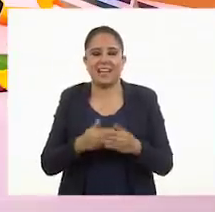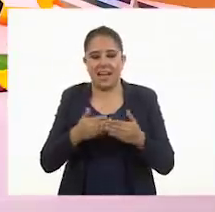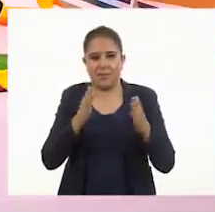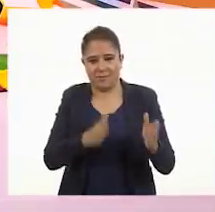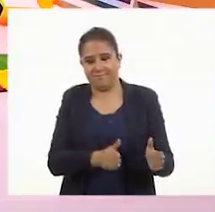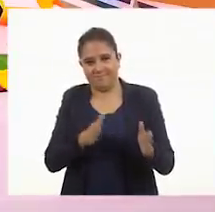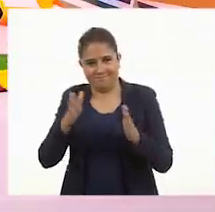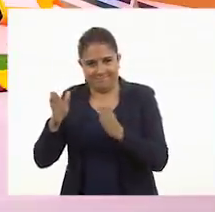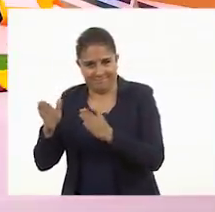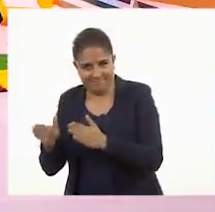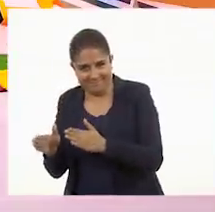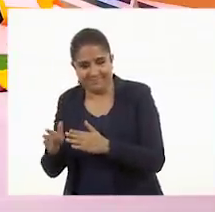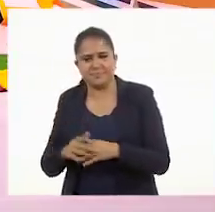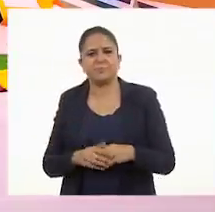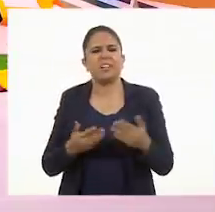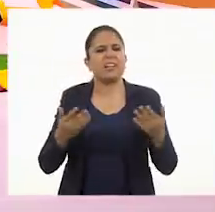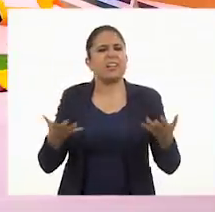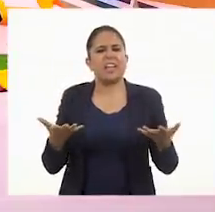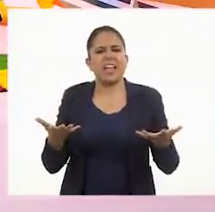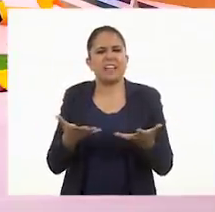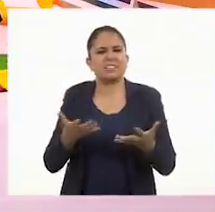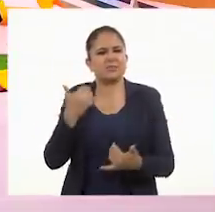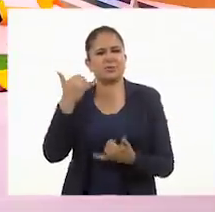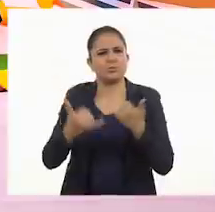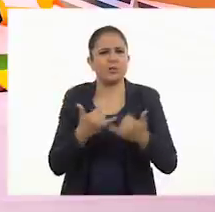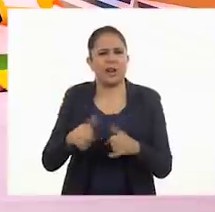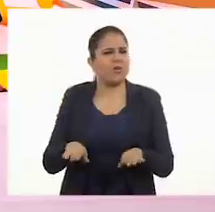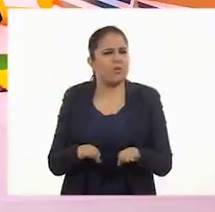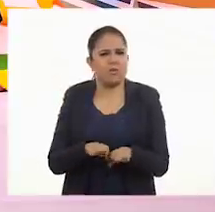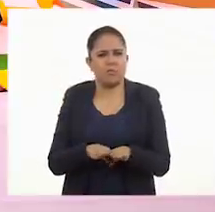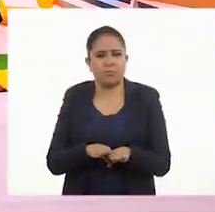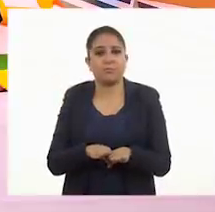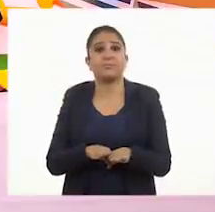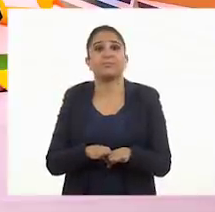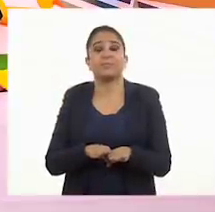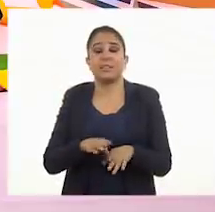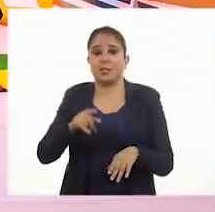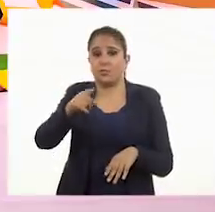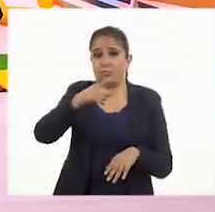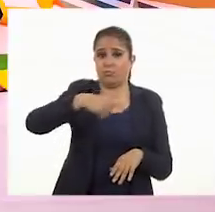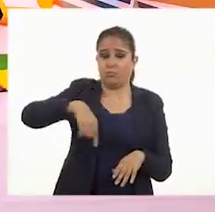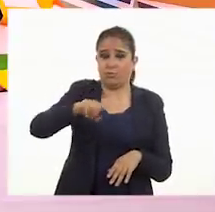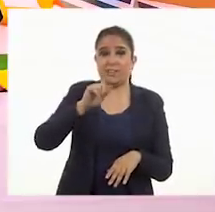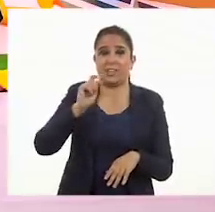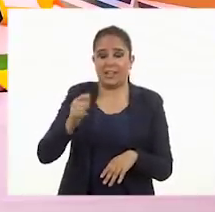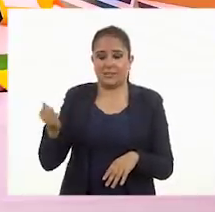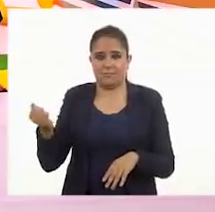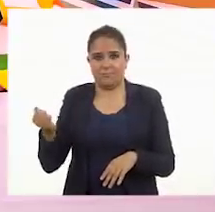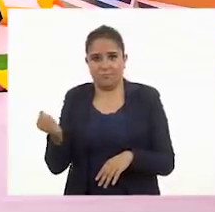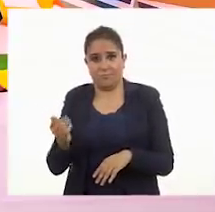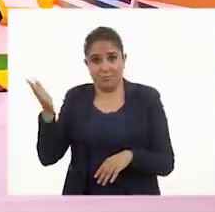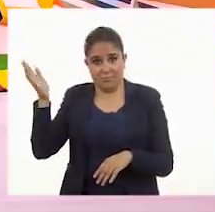lado. ¿Y en qué consiste el juego? Bueno, vamos nosotros a lanzar nuestro dado y